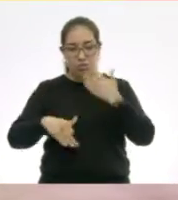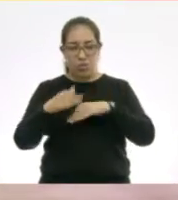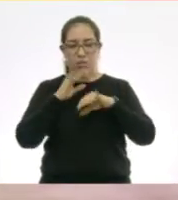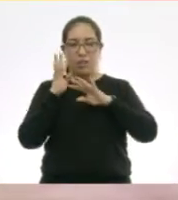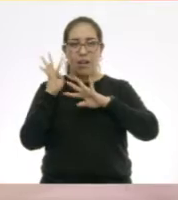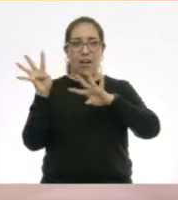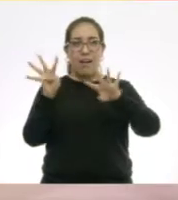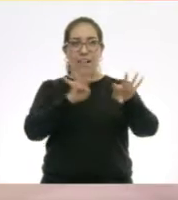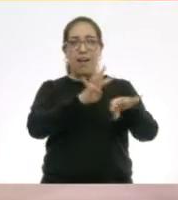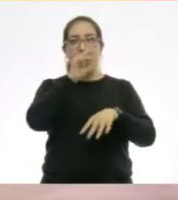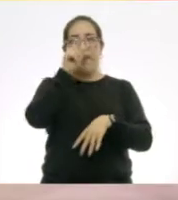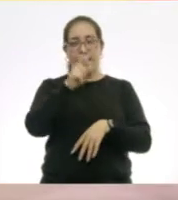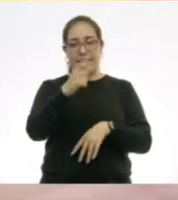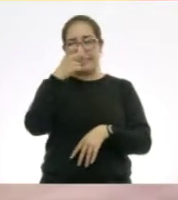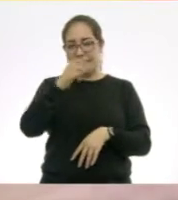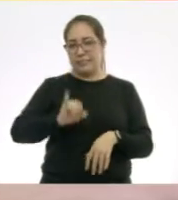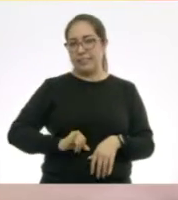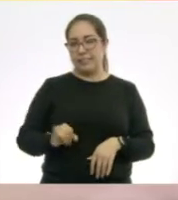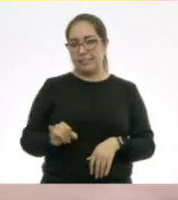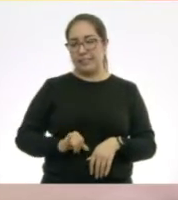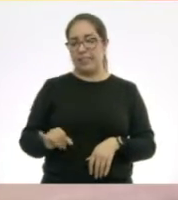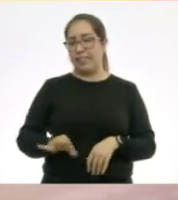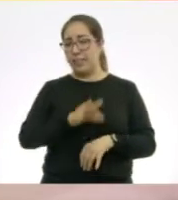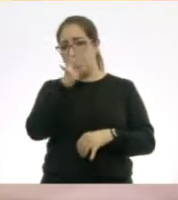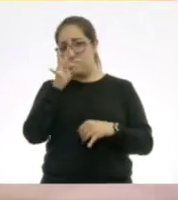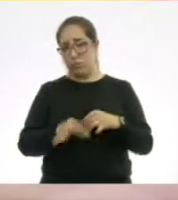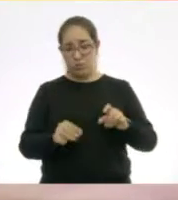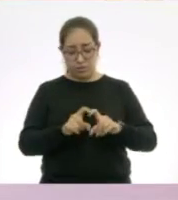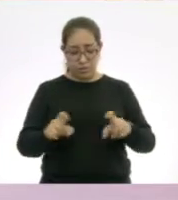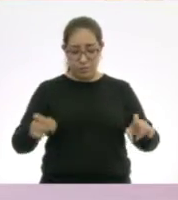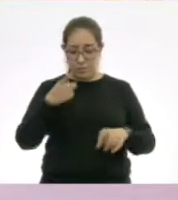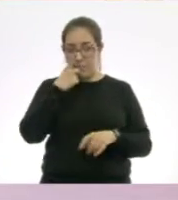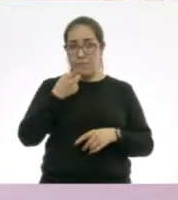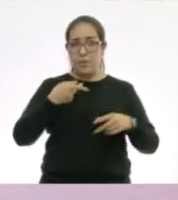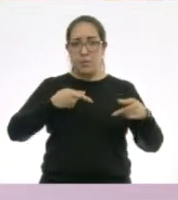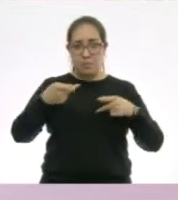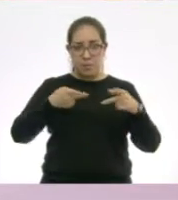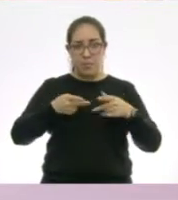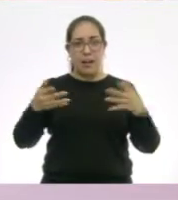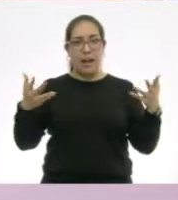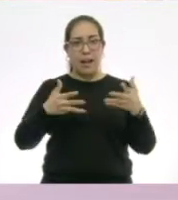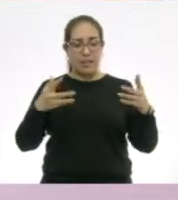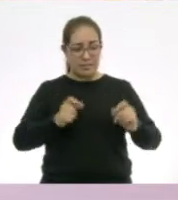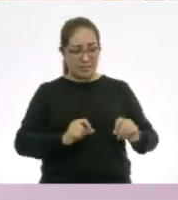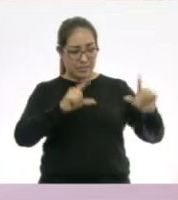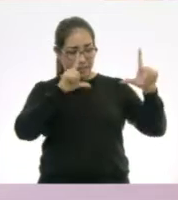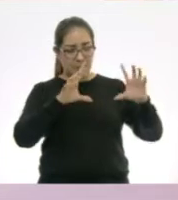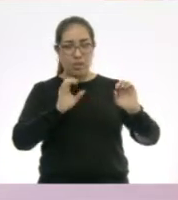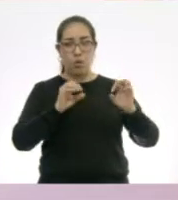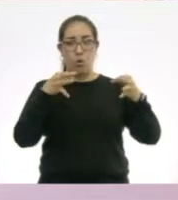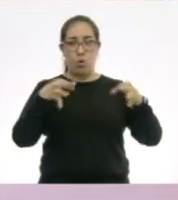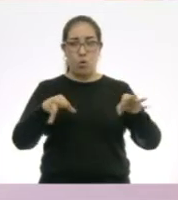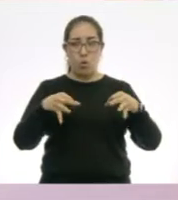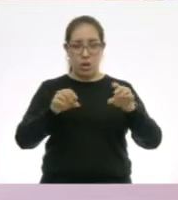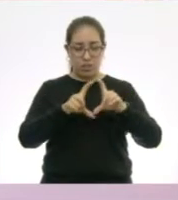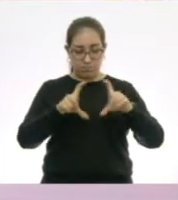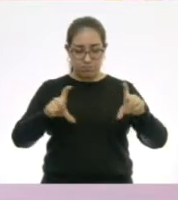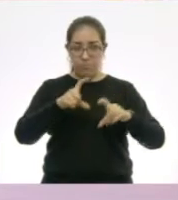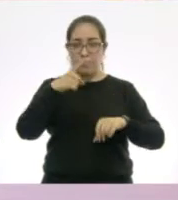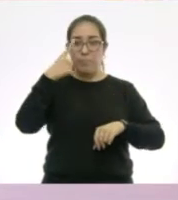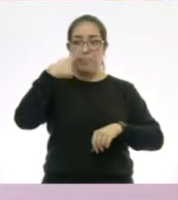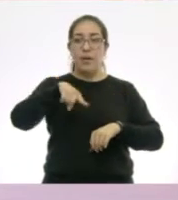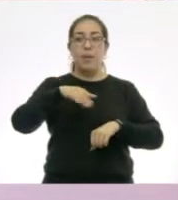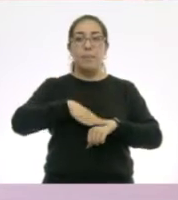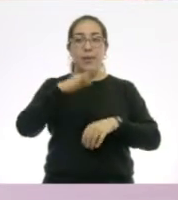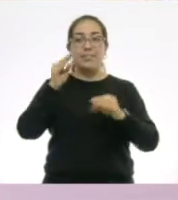quieran saber de qué vamos a hablar. Así es. Y por último, preparar tarjetas o cartel para que en su exposición sea muy clara a la hora